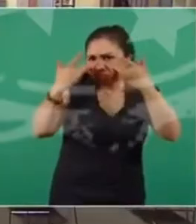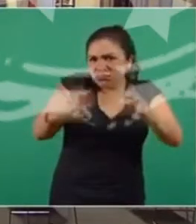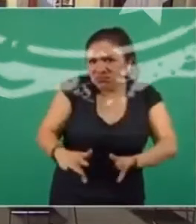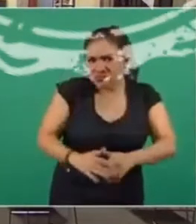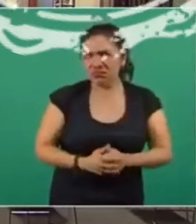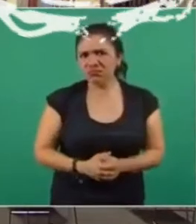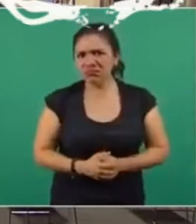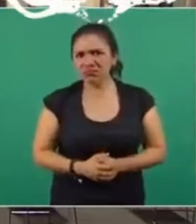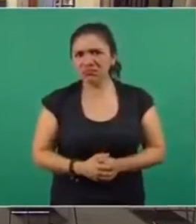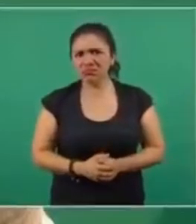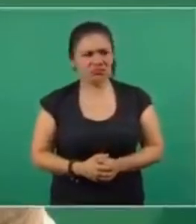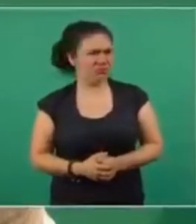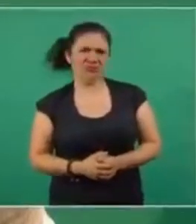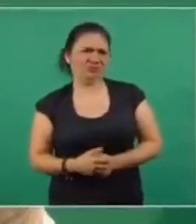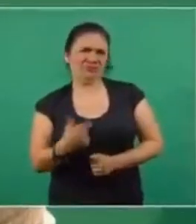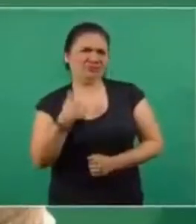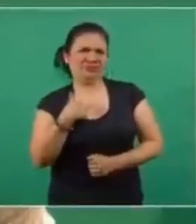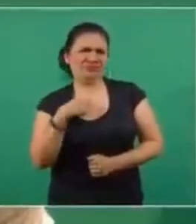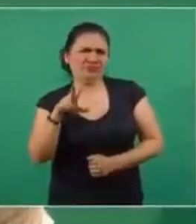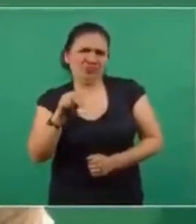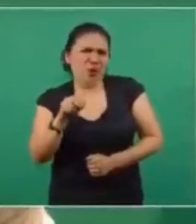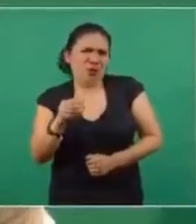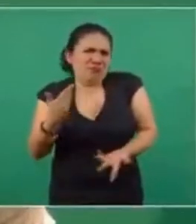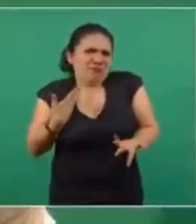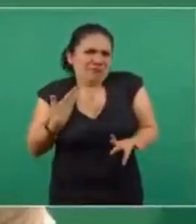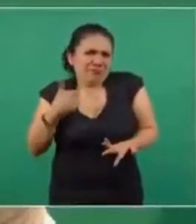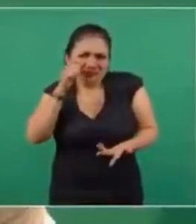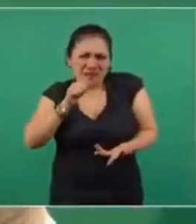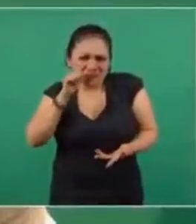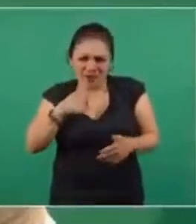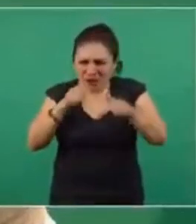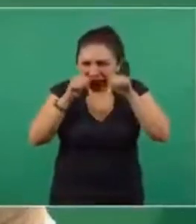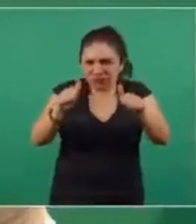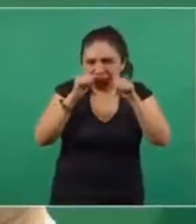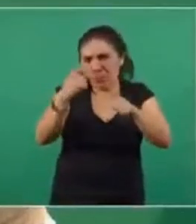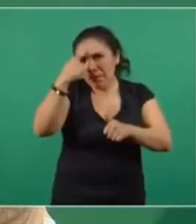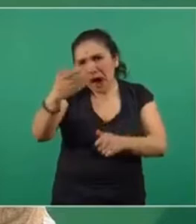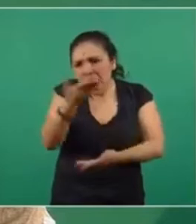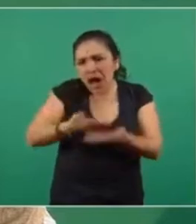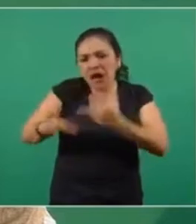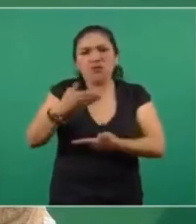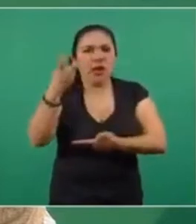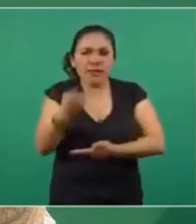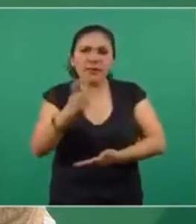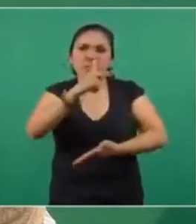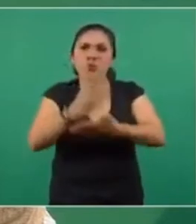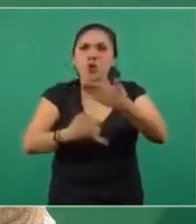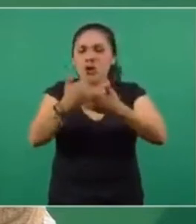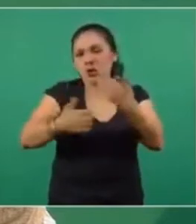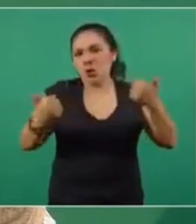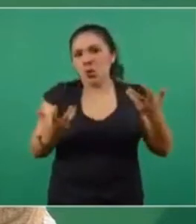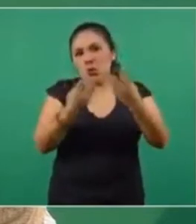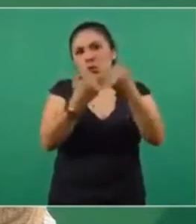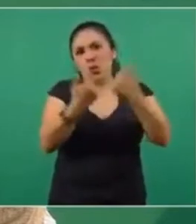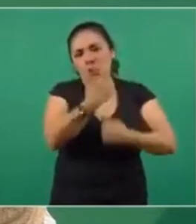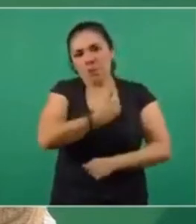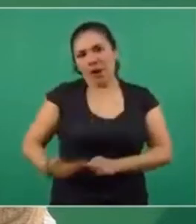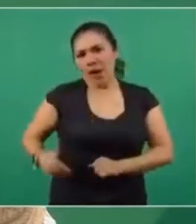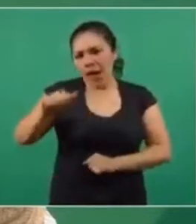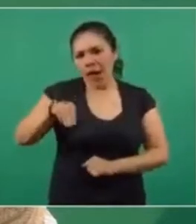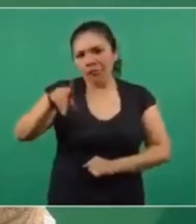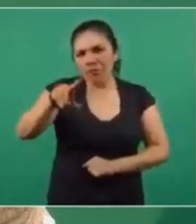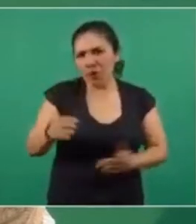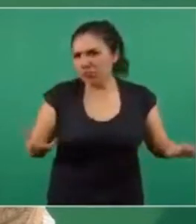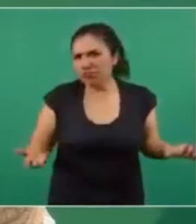¿Ha pensado en renunciar? No, yo estoy al servicio de la Nación, estoy al servicio del proyecto del presidente López Obrador